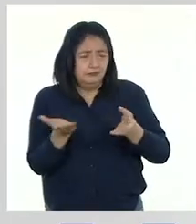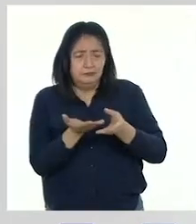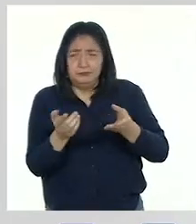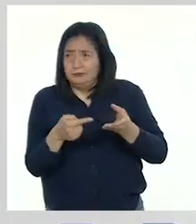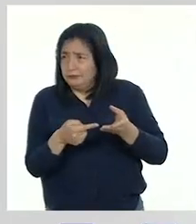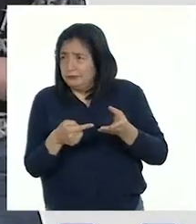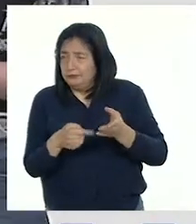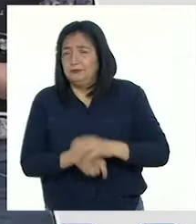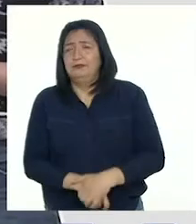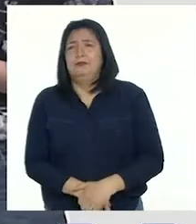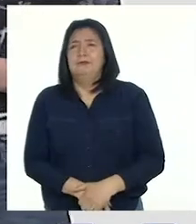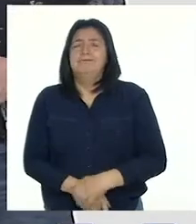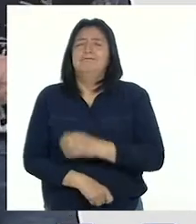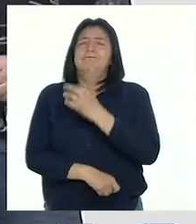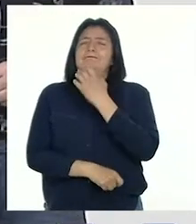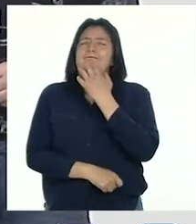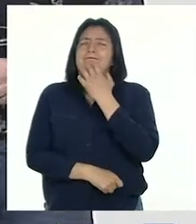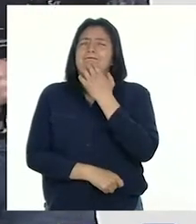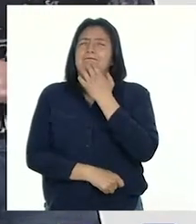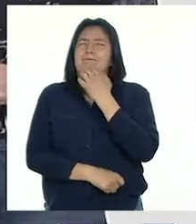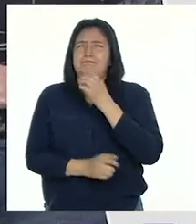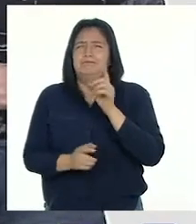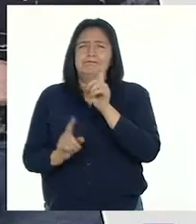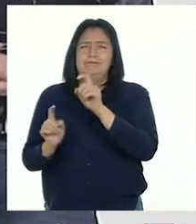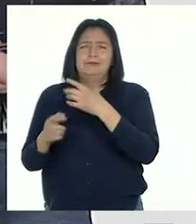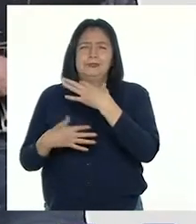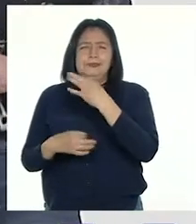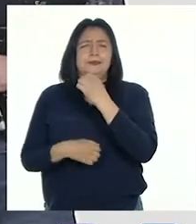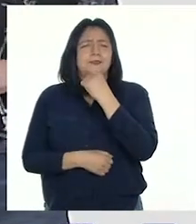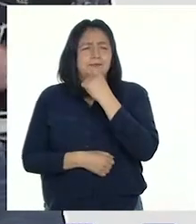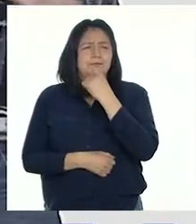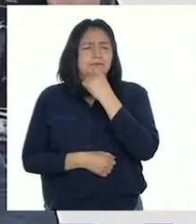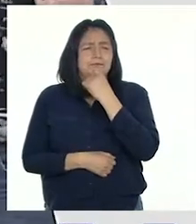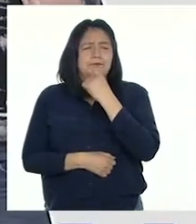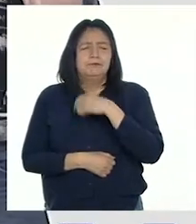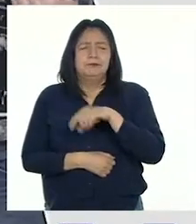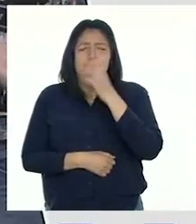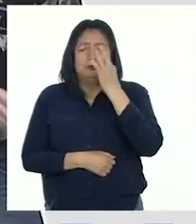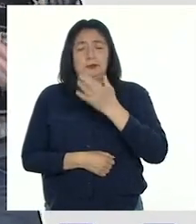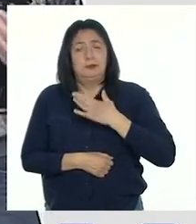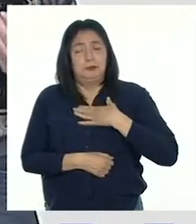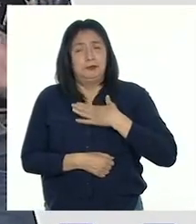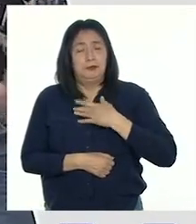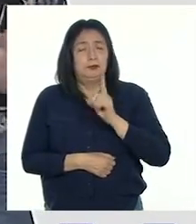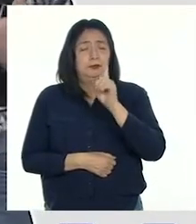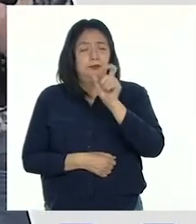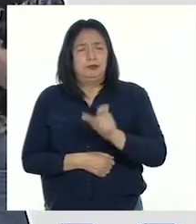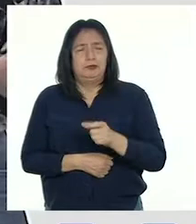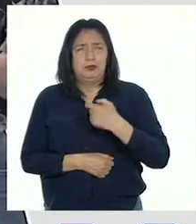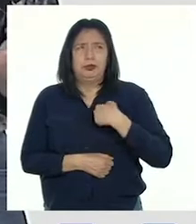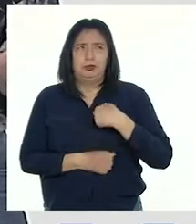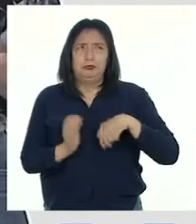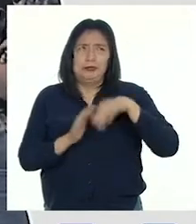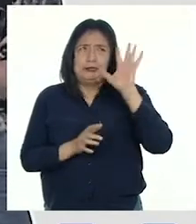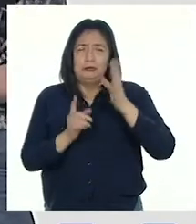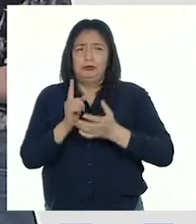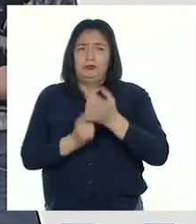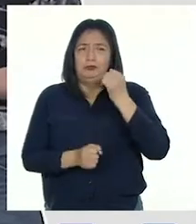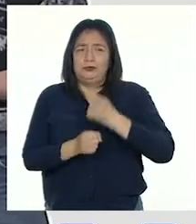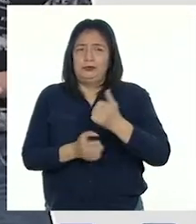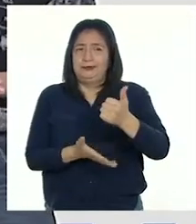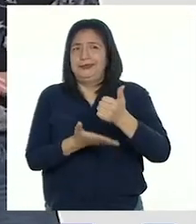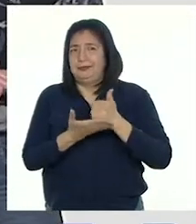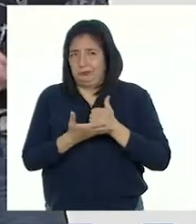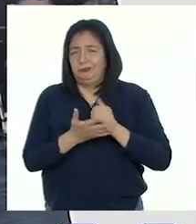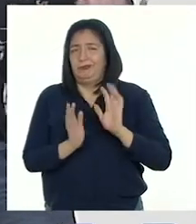portafolio? Mmm, qué preguntas tan interesantes, profesora. Creo que en mi caso, una de las personas en las que más confío para que me